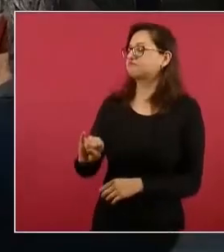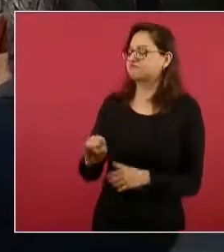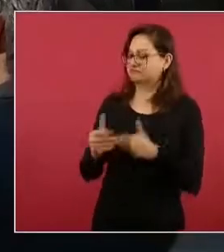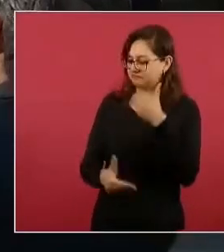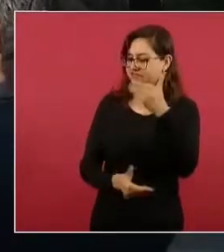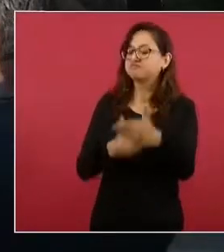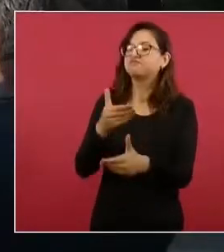¿Cómo progresista? No.